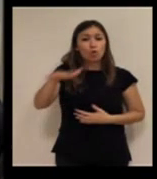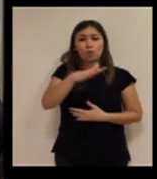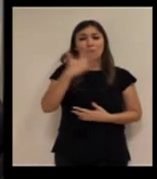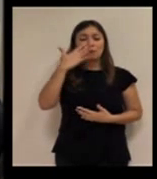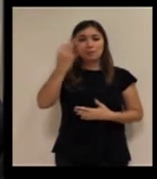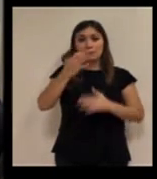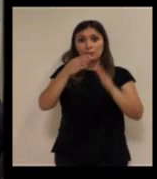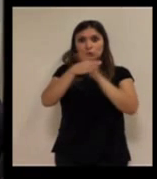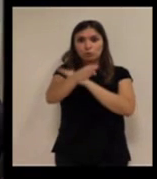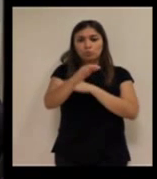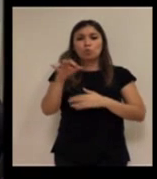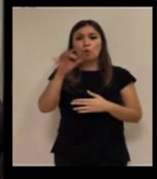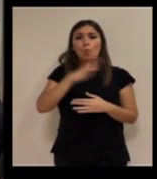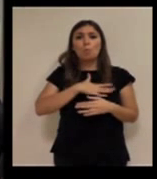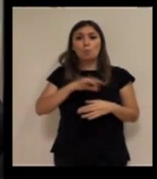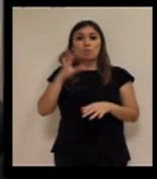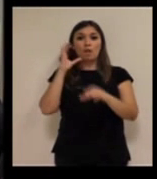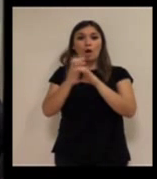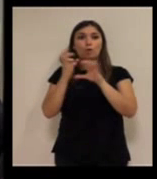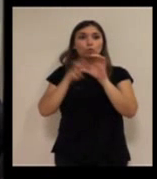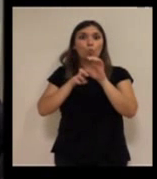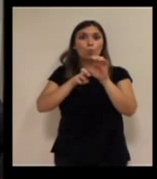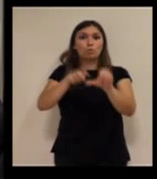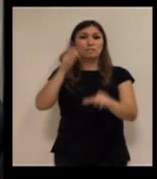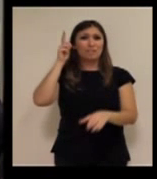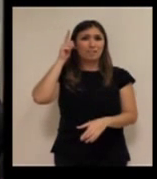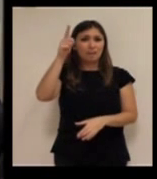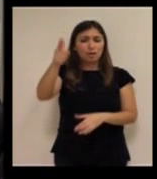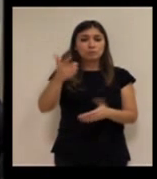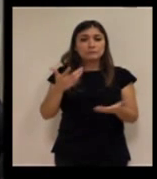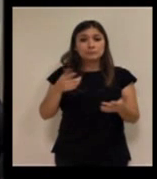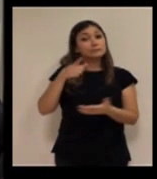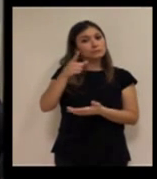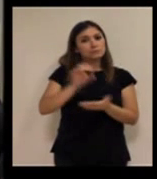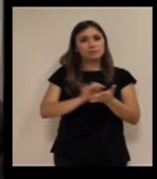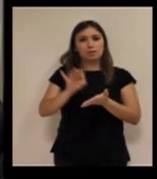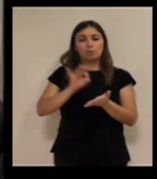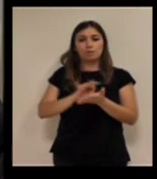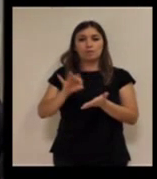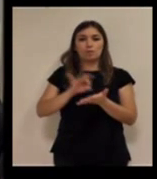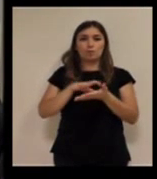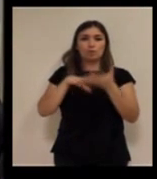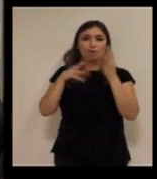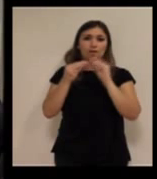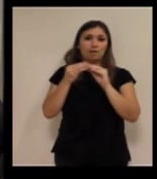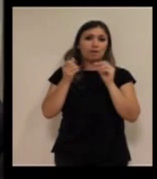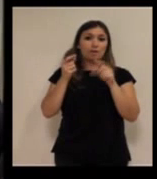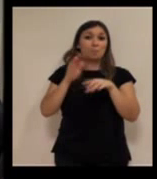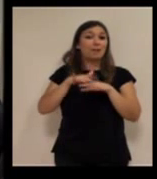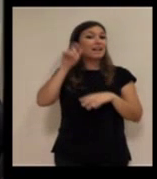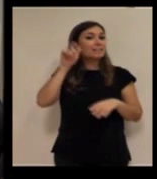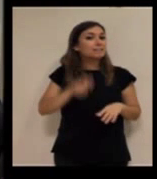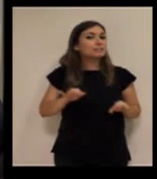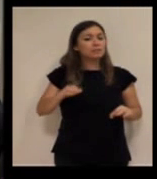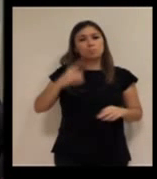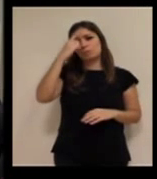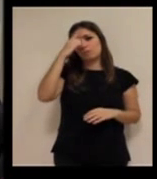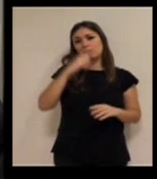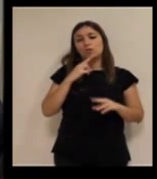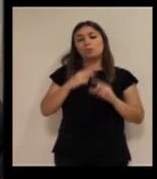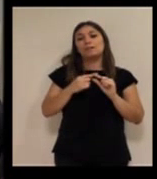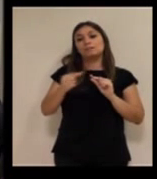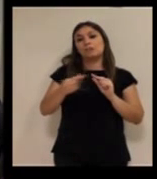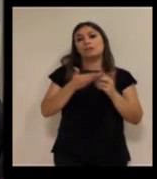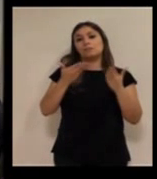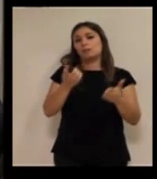o entra en zonas peligrosas o tiene costumbre de coger un autobús y alejarse, hay un servicio adecuado a ese